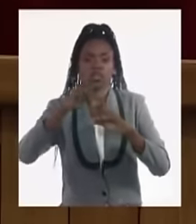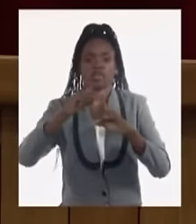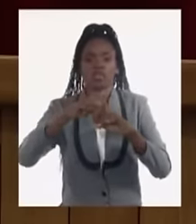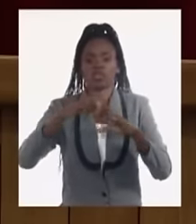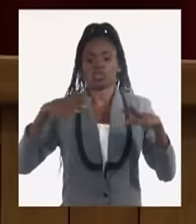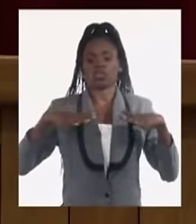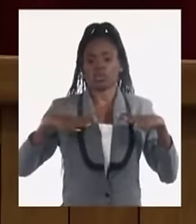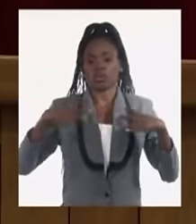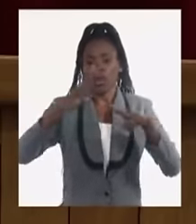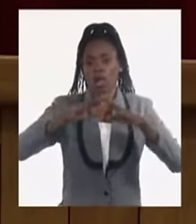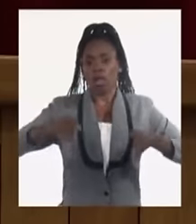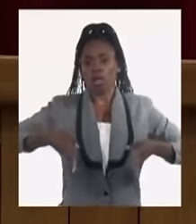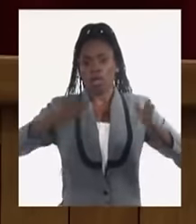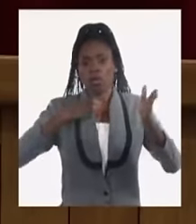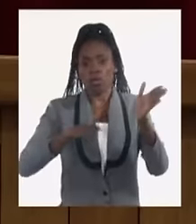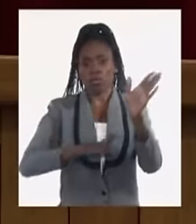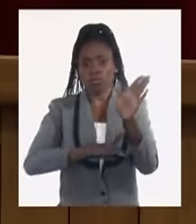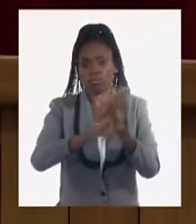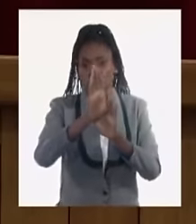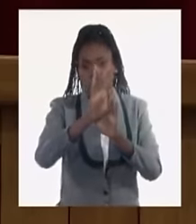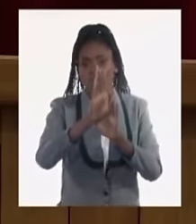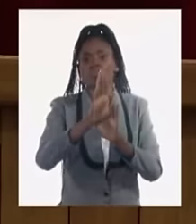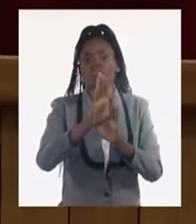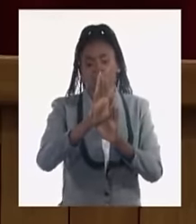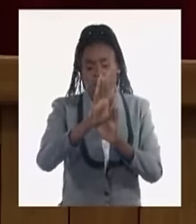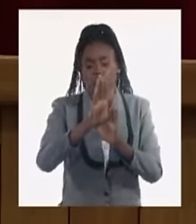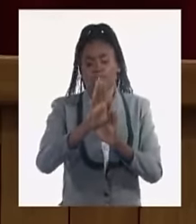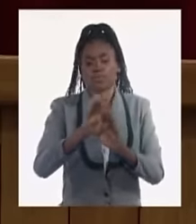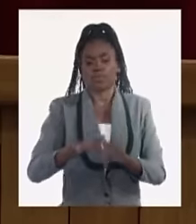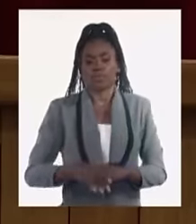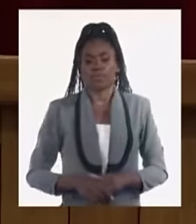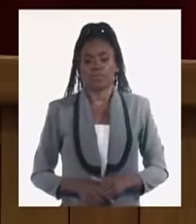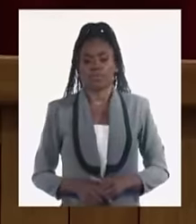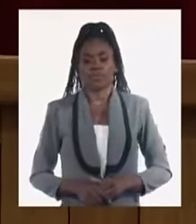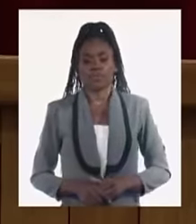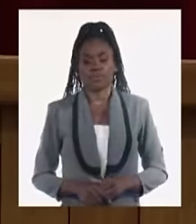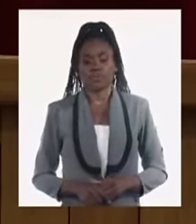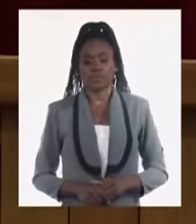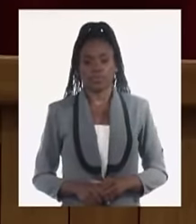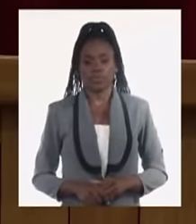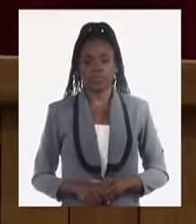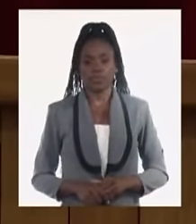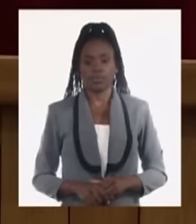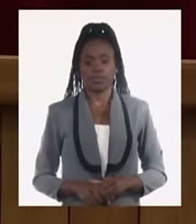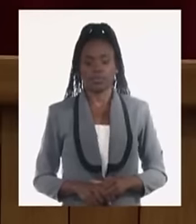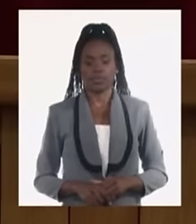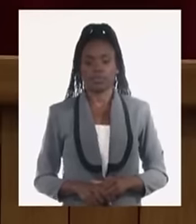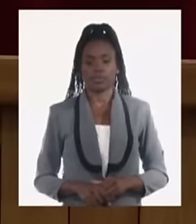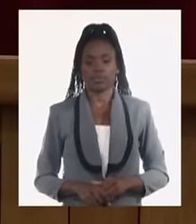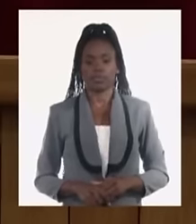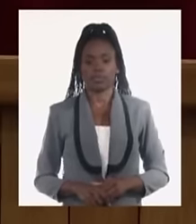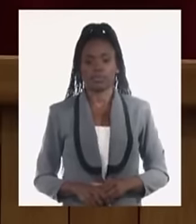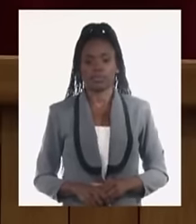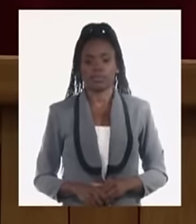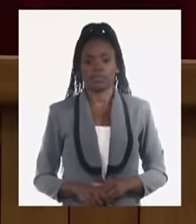porque tenemos que mantener esa alta competitividad necesaria para poder continuar avanzando.